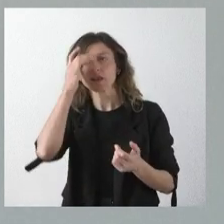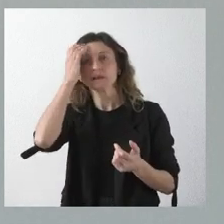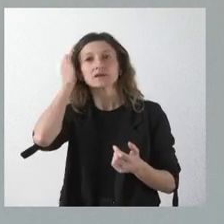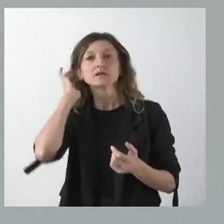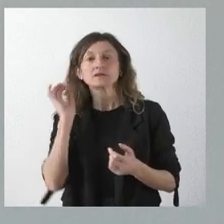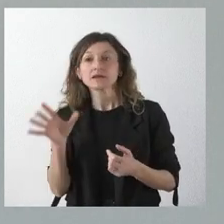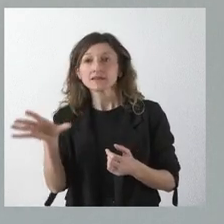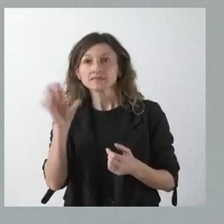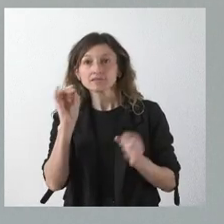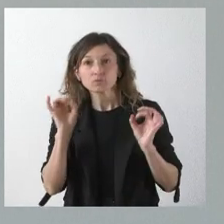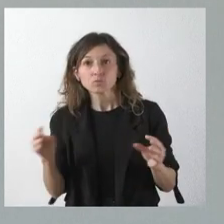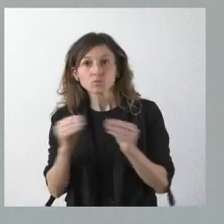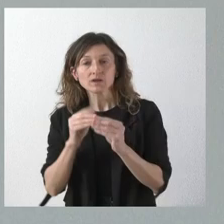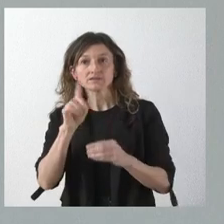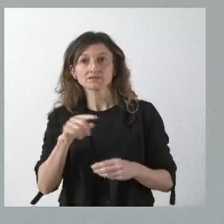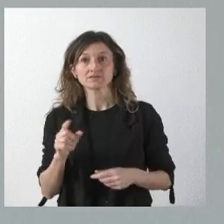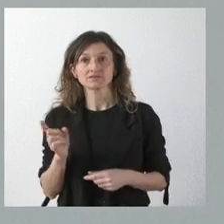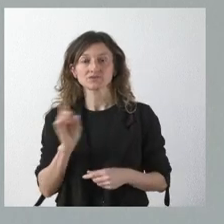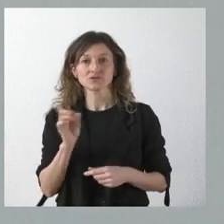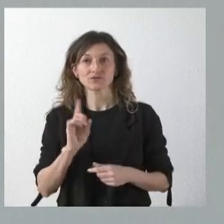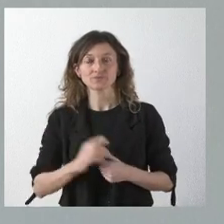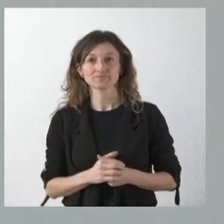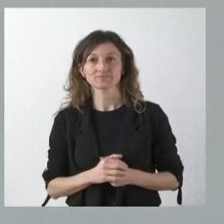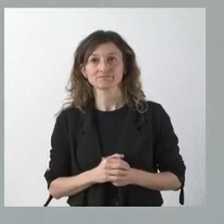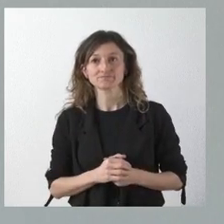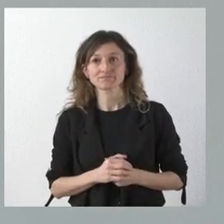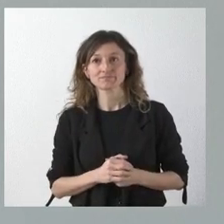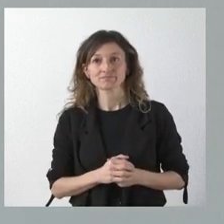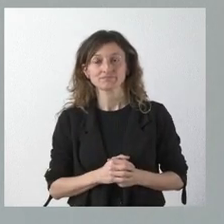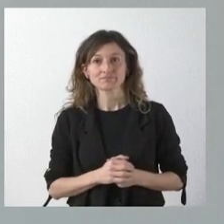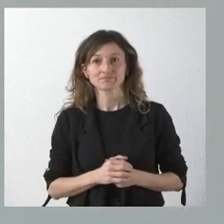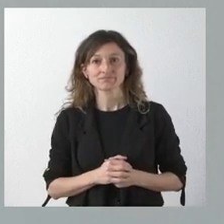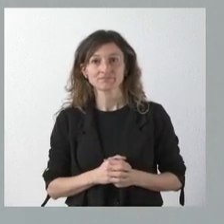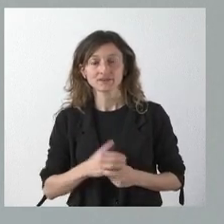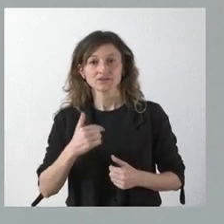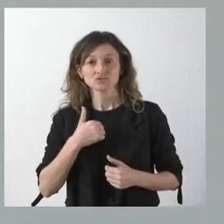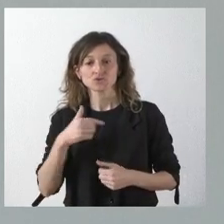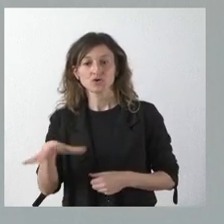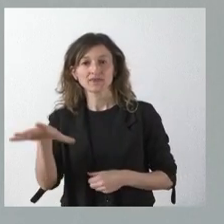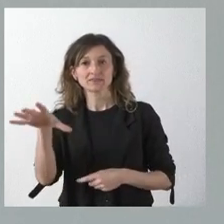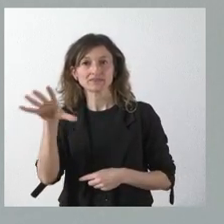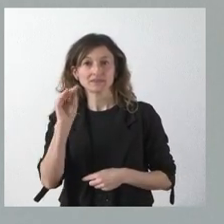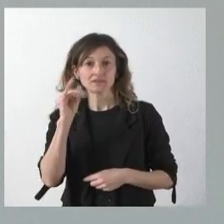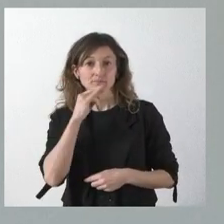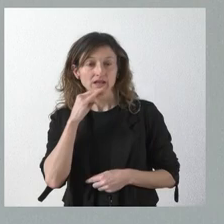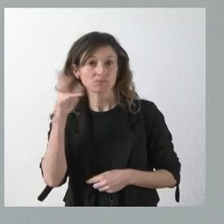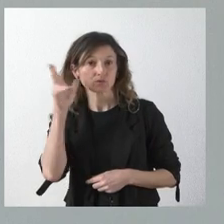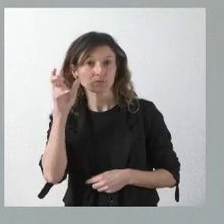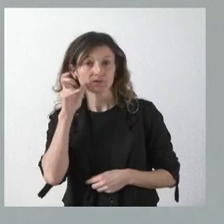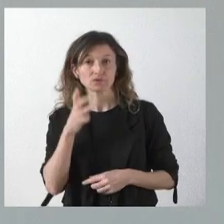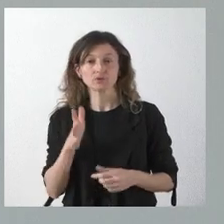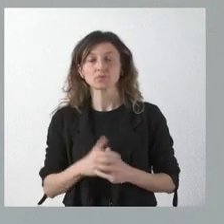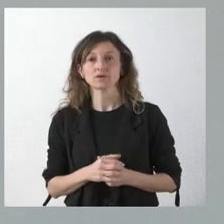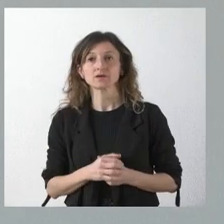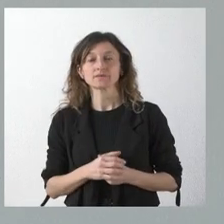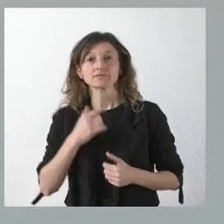habéis entendido. No. Si eso es así, como yo he entendido, que es verdad que puede ser que no lo haya entendido en su integridad y